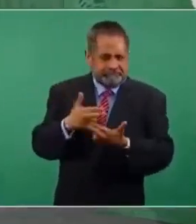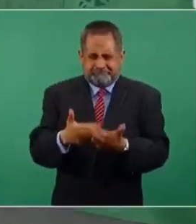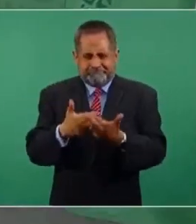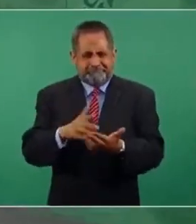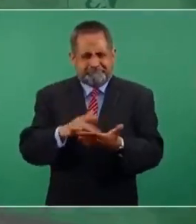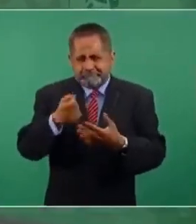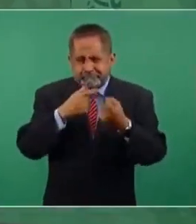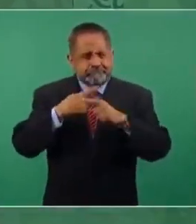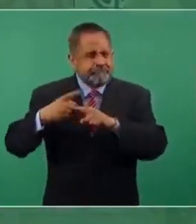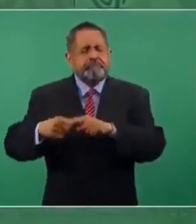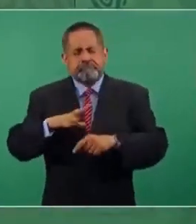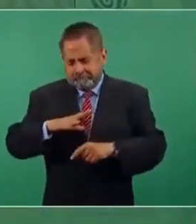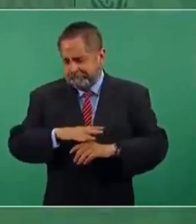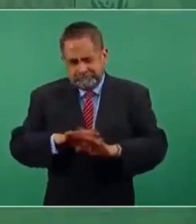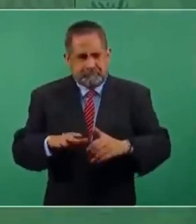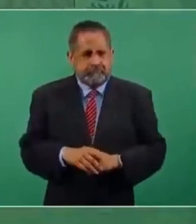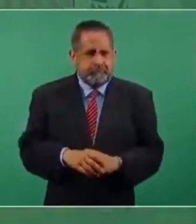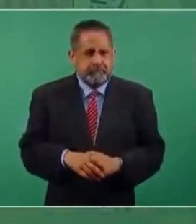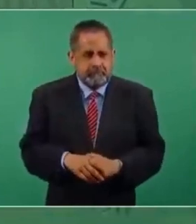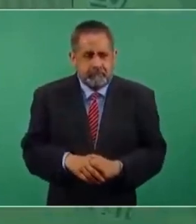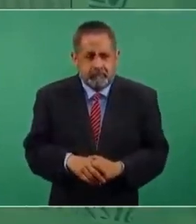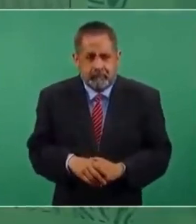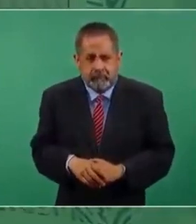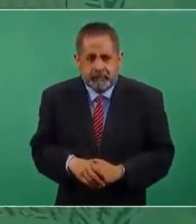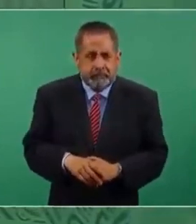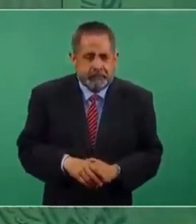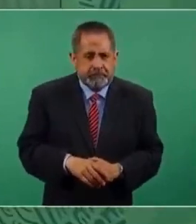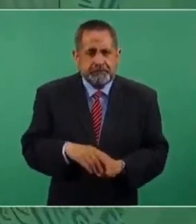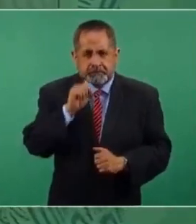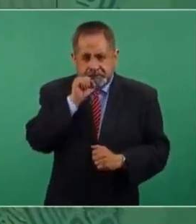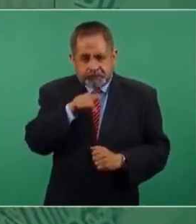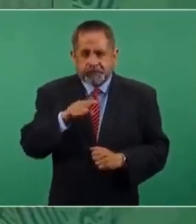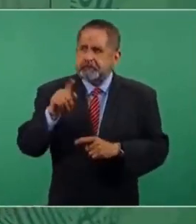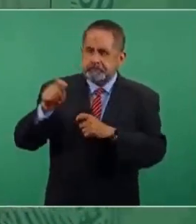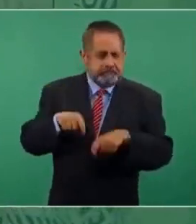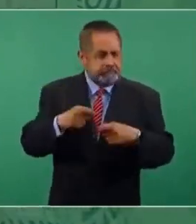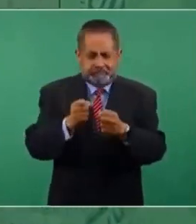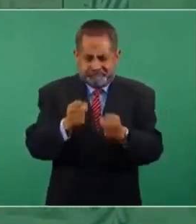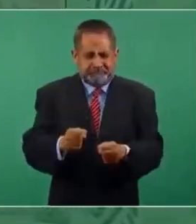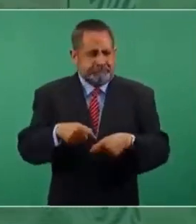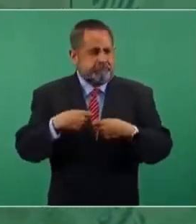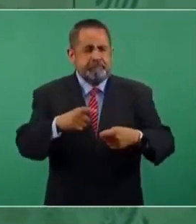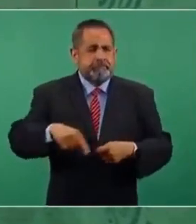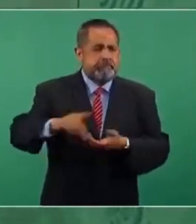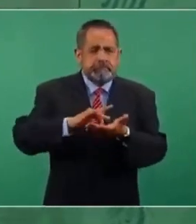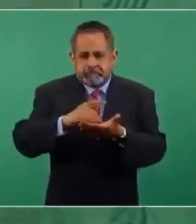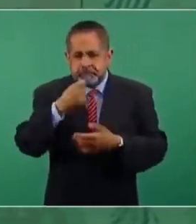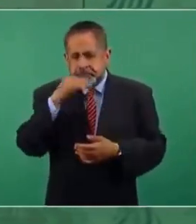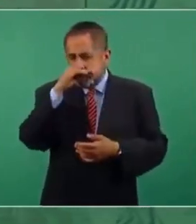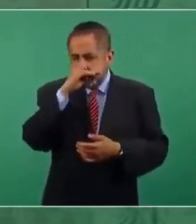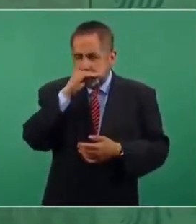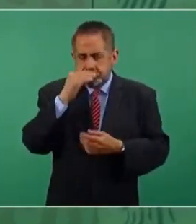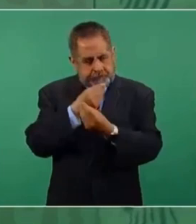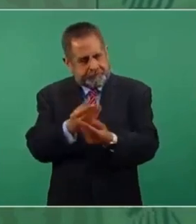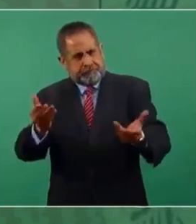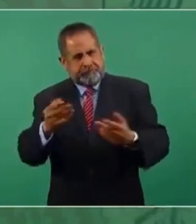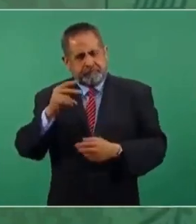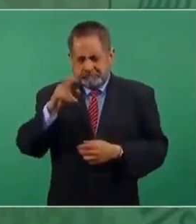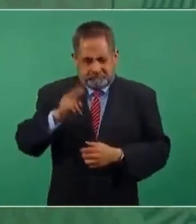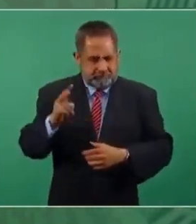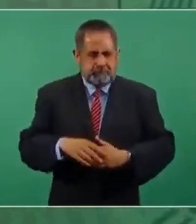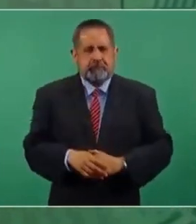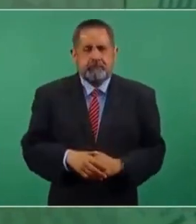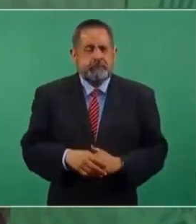y va a garantizarse la gratuidad de los medicamentos.